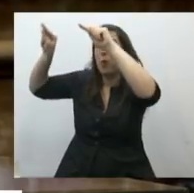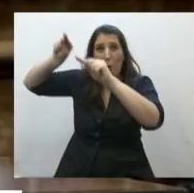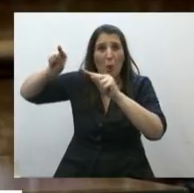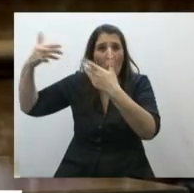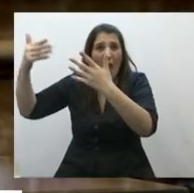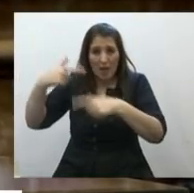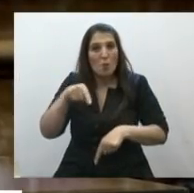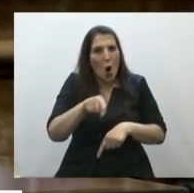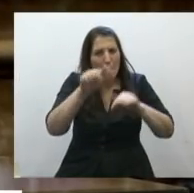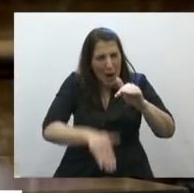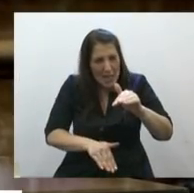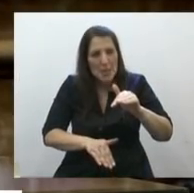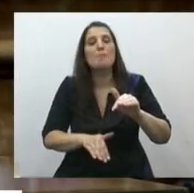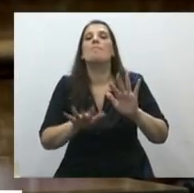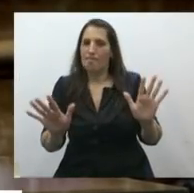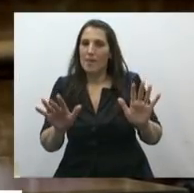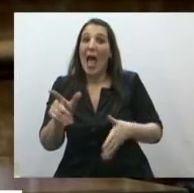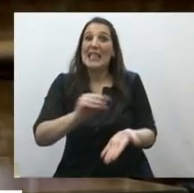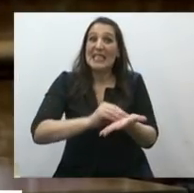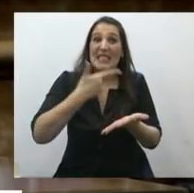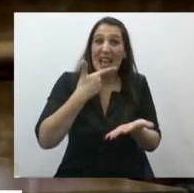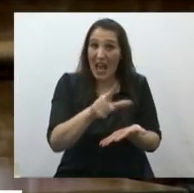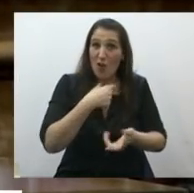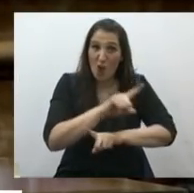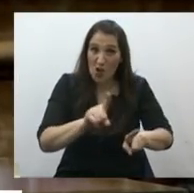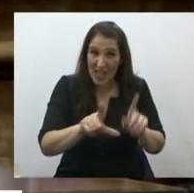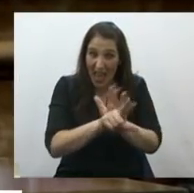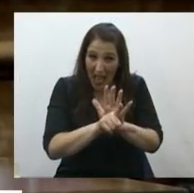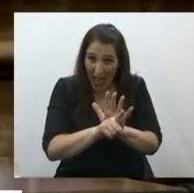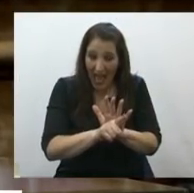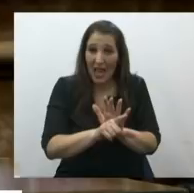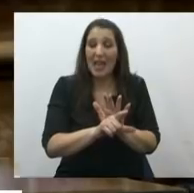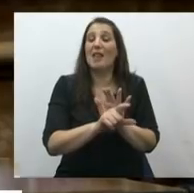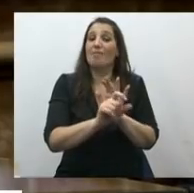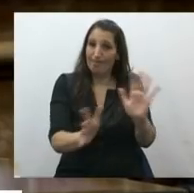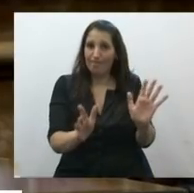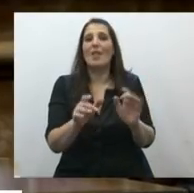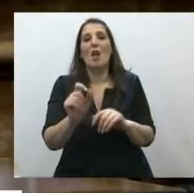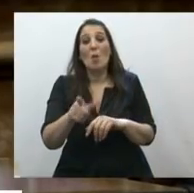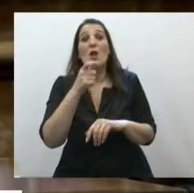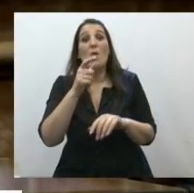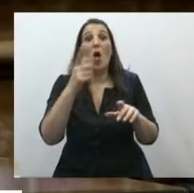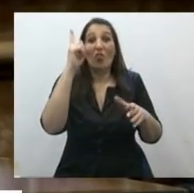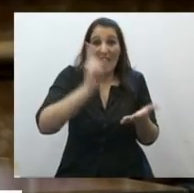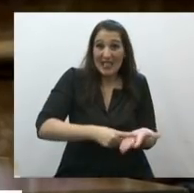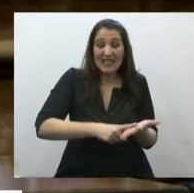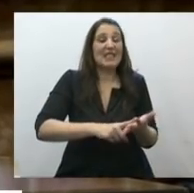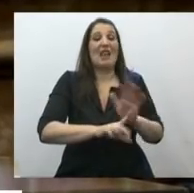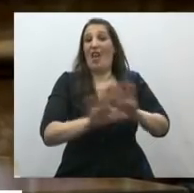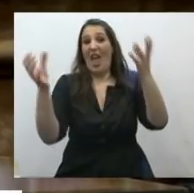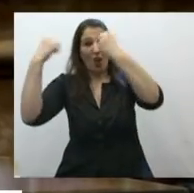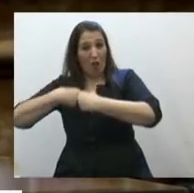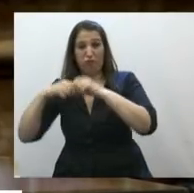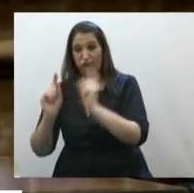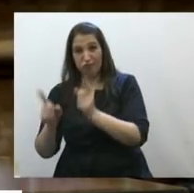impotencia que tengas. Si el Senado prefiere que las mujeres argentinas aborten en la clandestinidad, te esperaré para darte todos los abrazos que